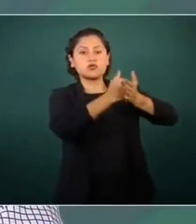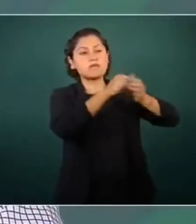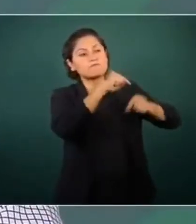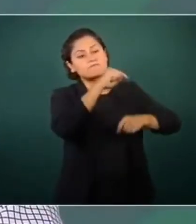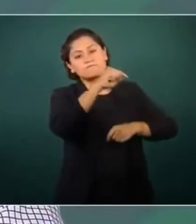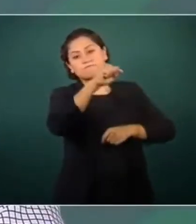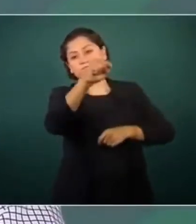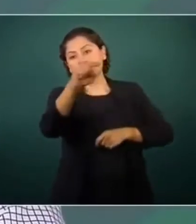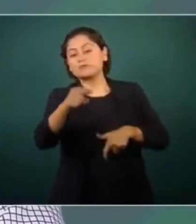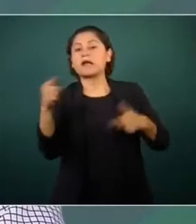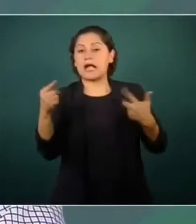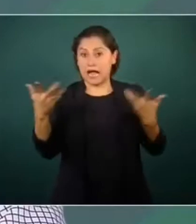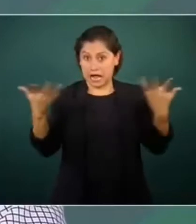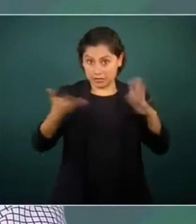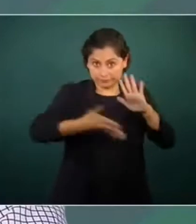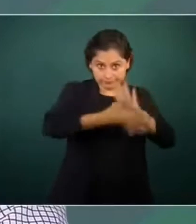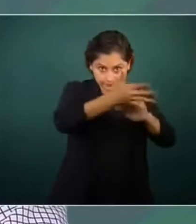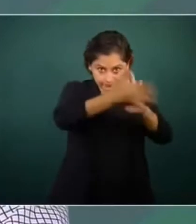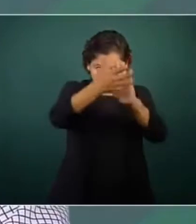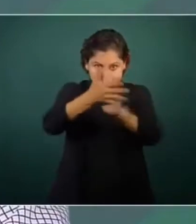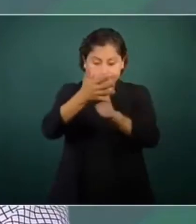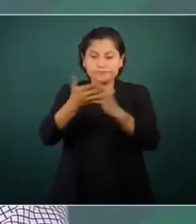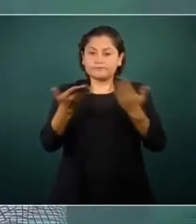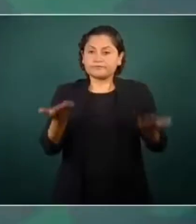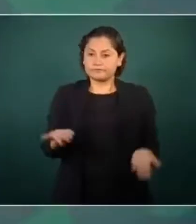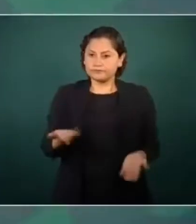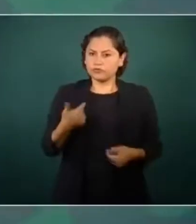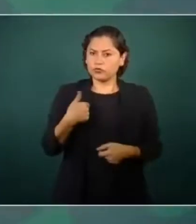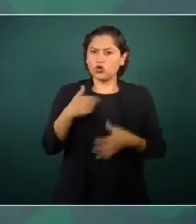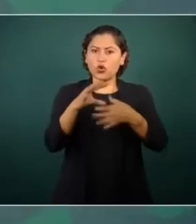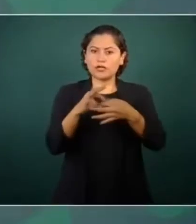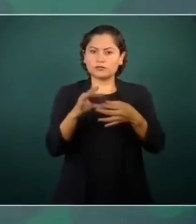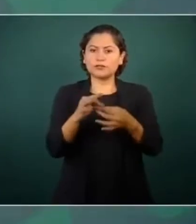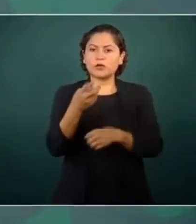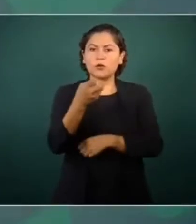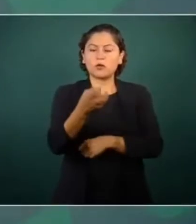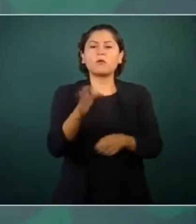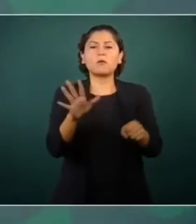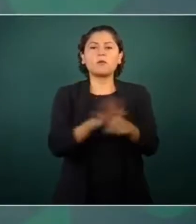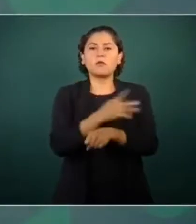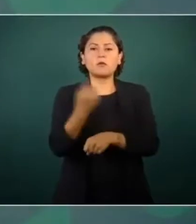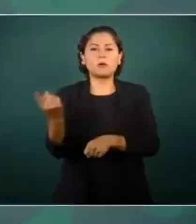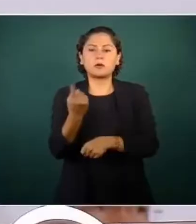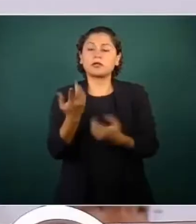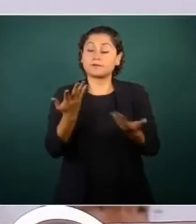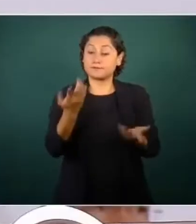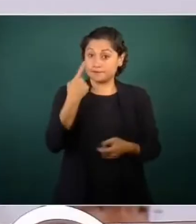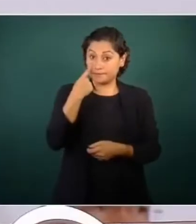¿Por qué hablo de este tema? Porque ayer